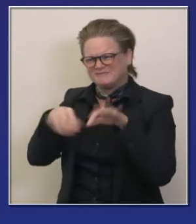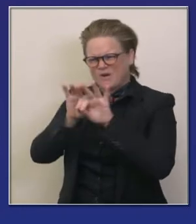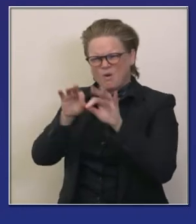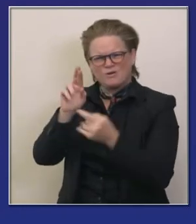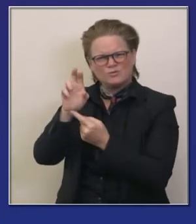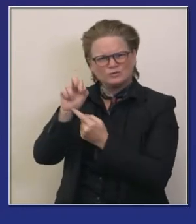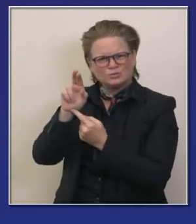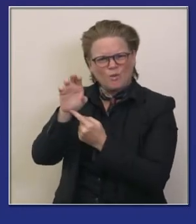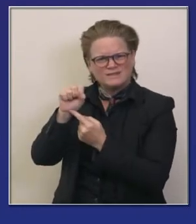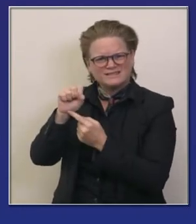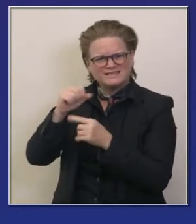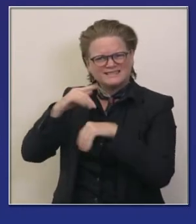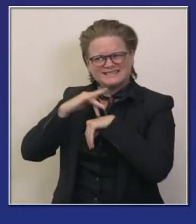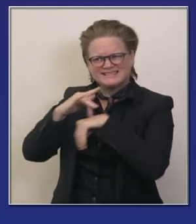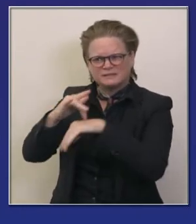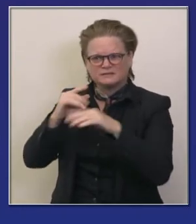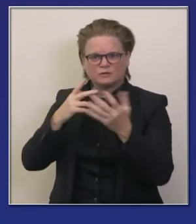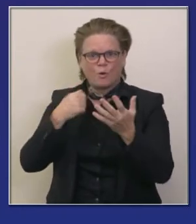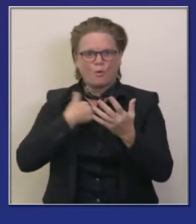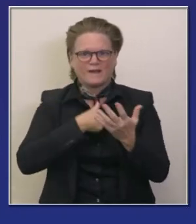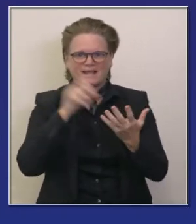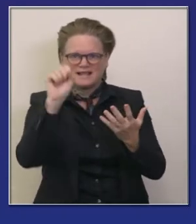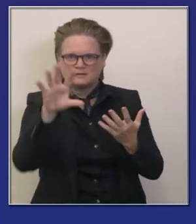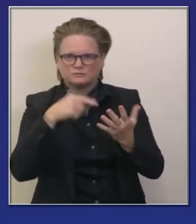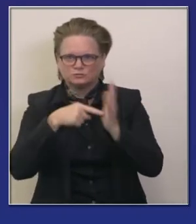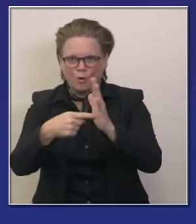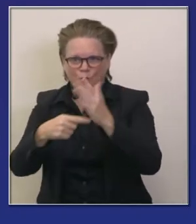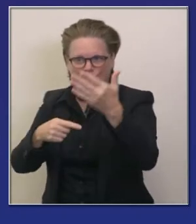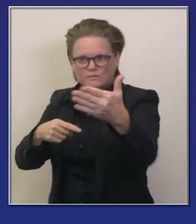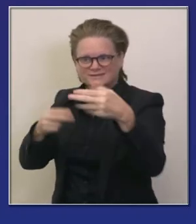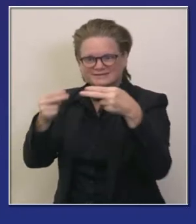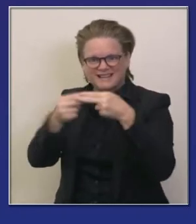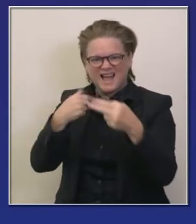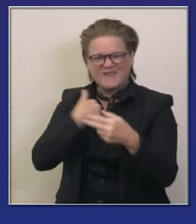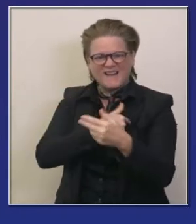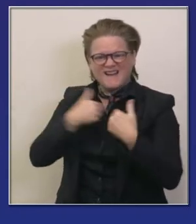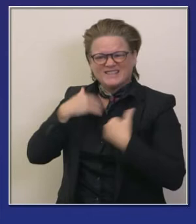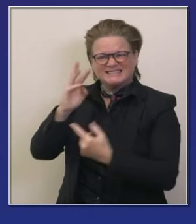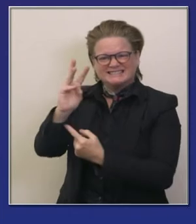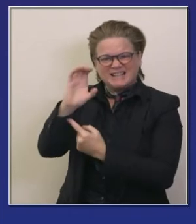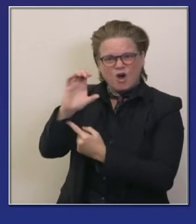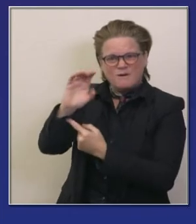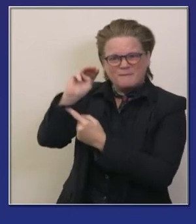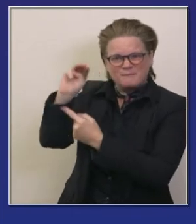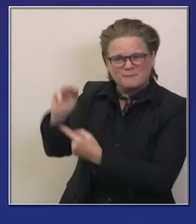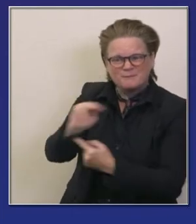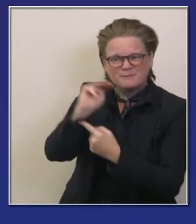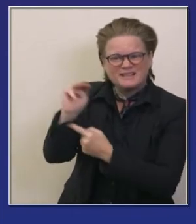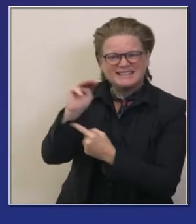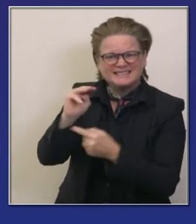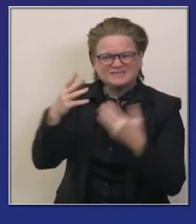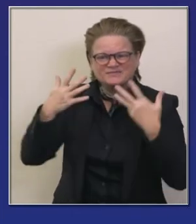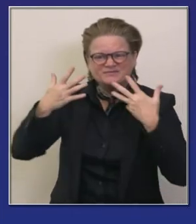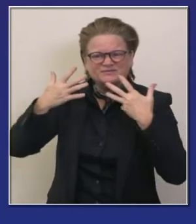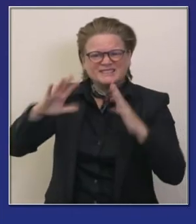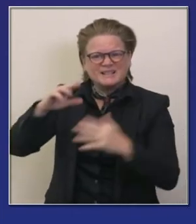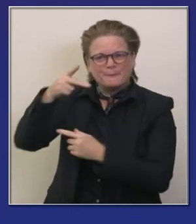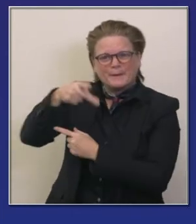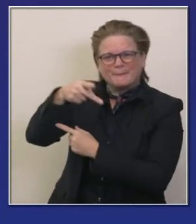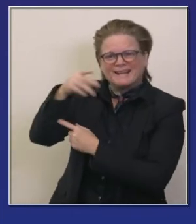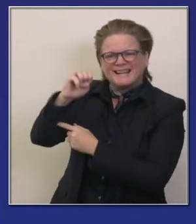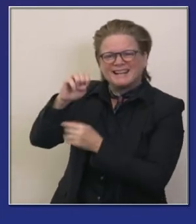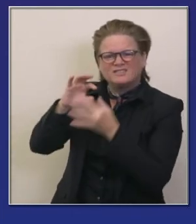recursos aquí tenemos el inventario ya hemos distribuido más de 600 millones unidades de equipo de protección